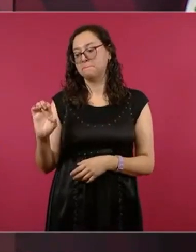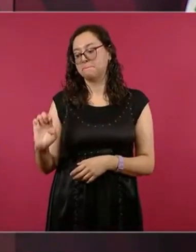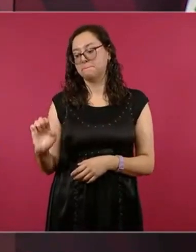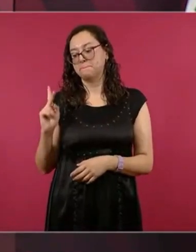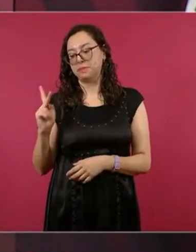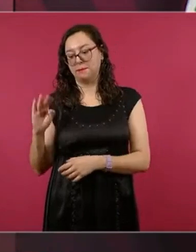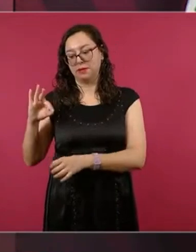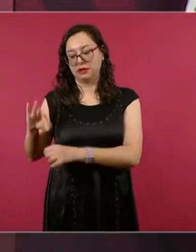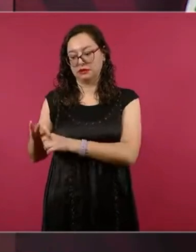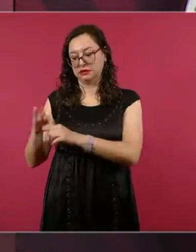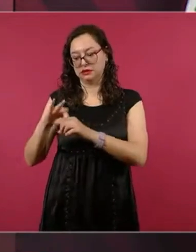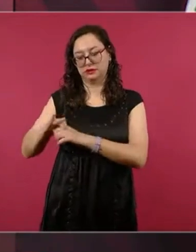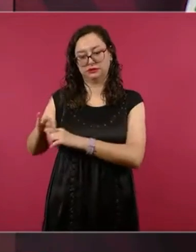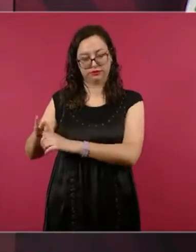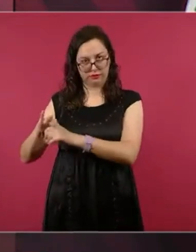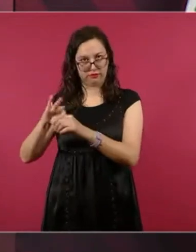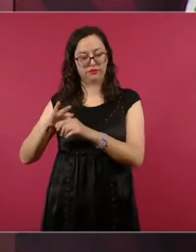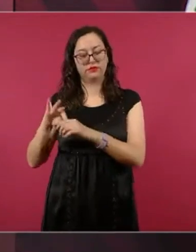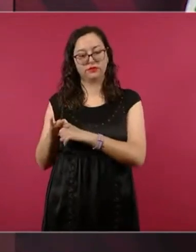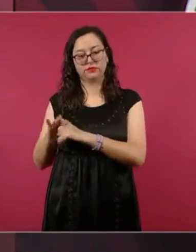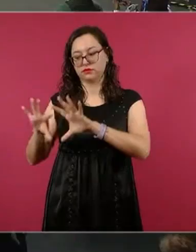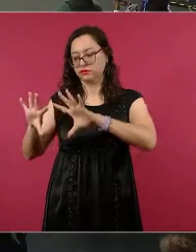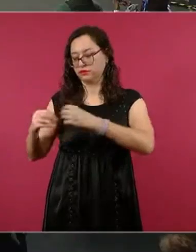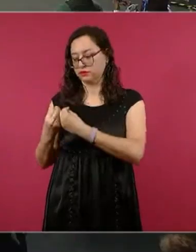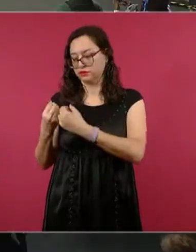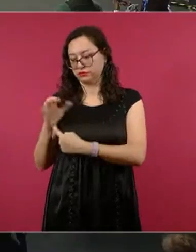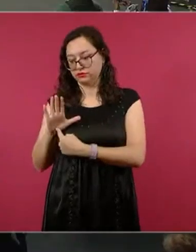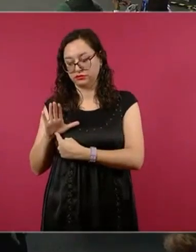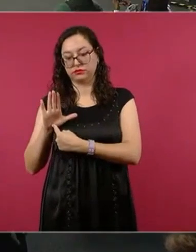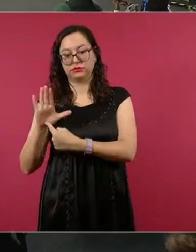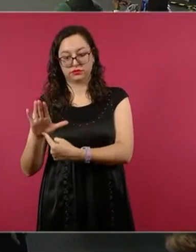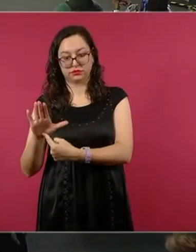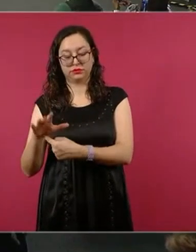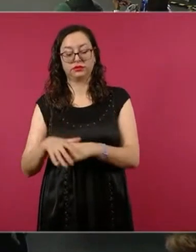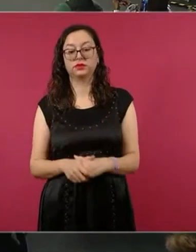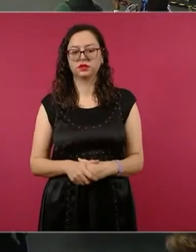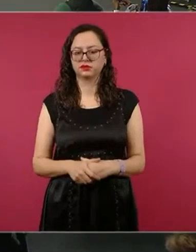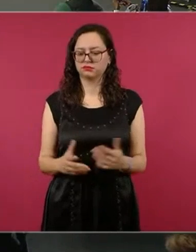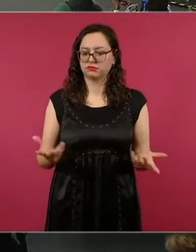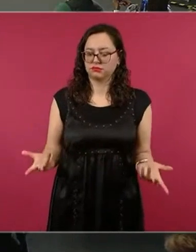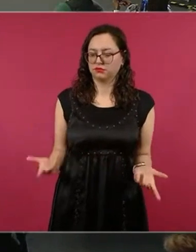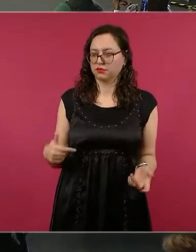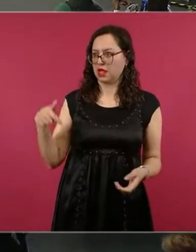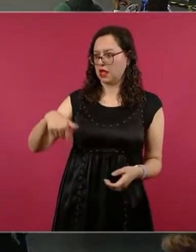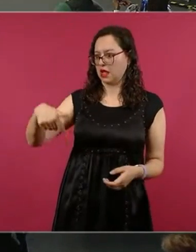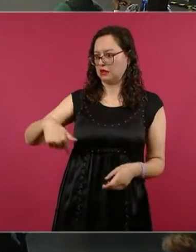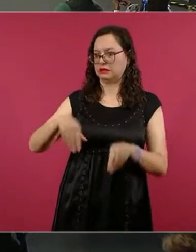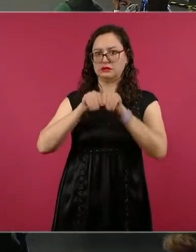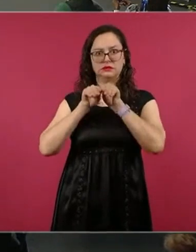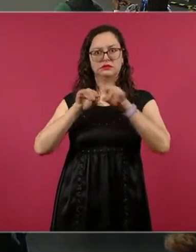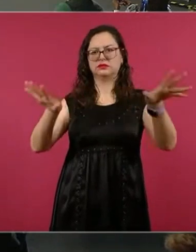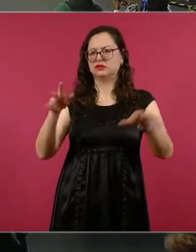y van a decir ¿y por qué? En la mañanera se da a conocer